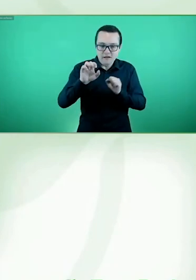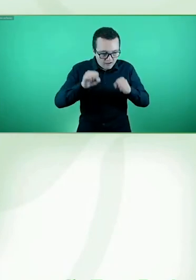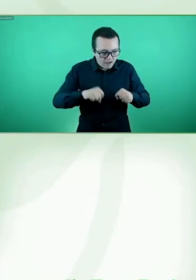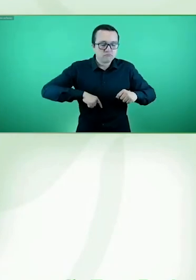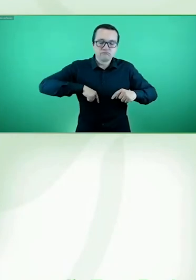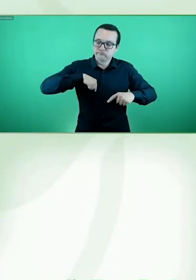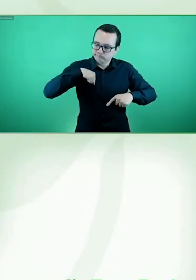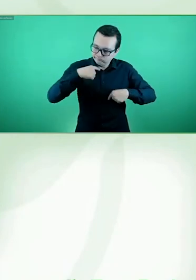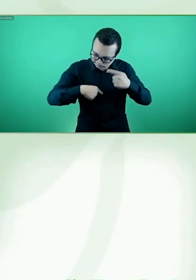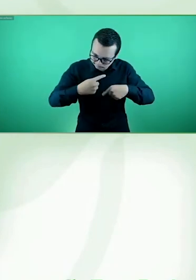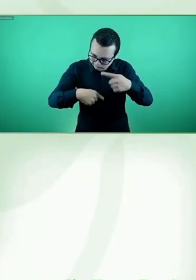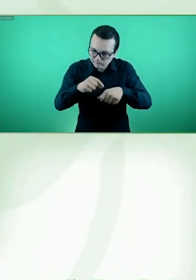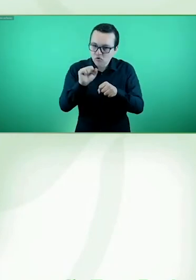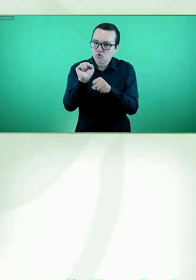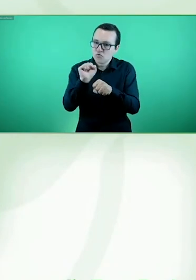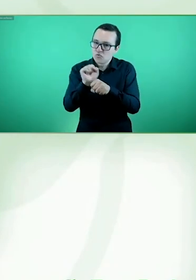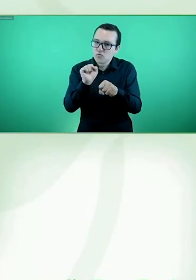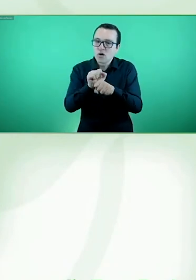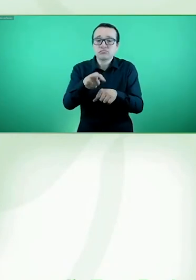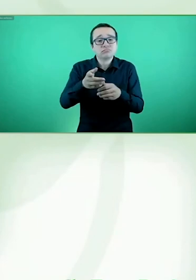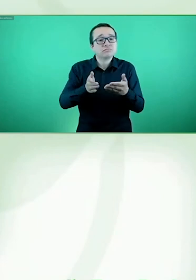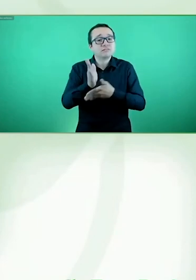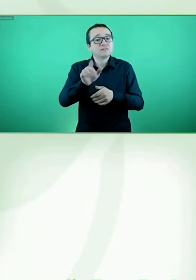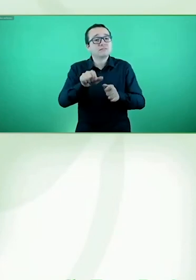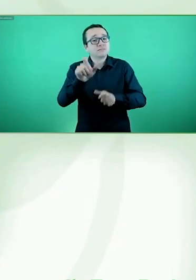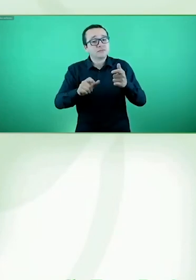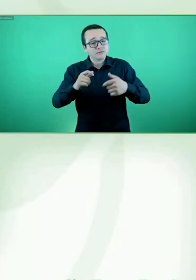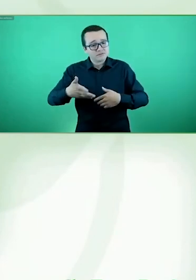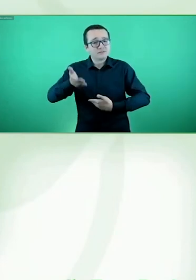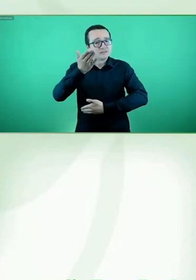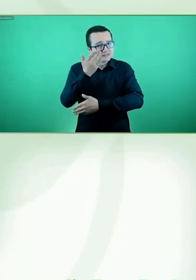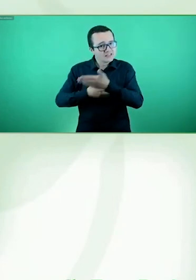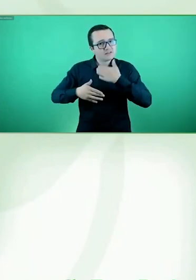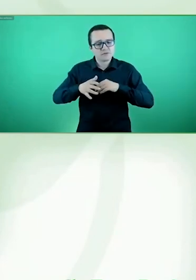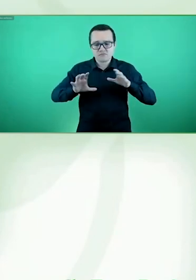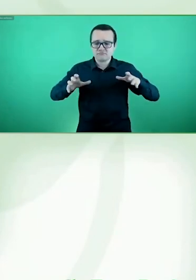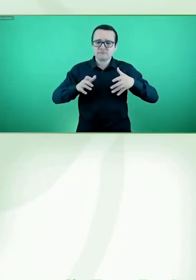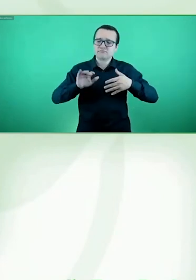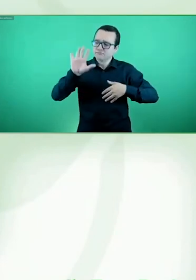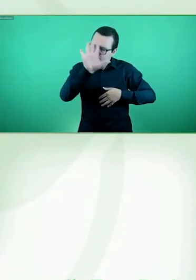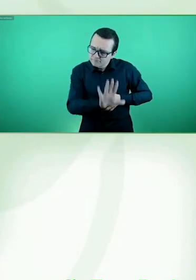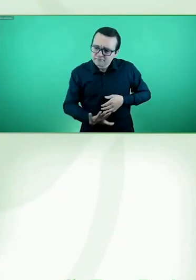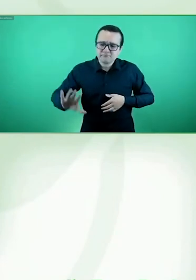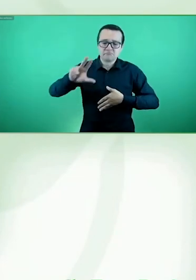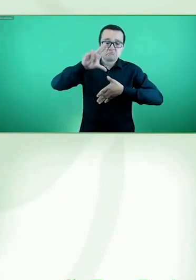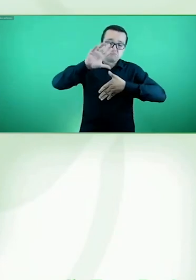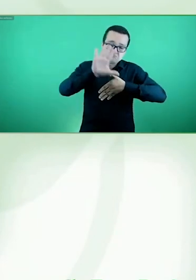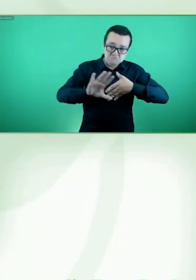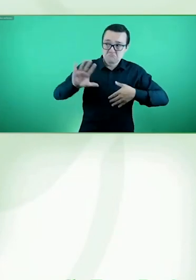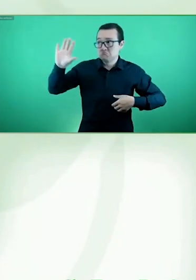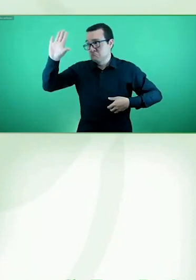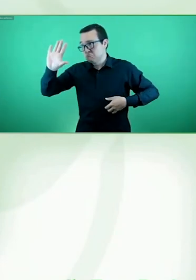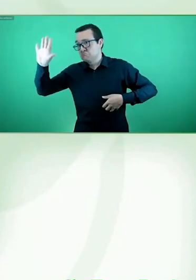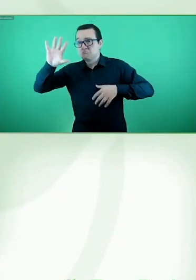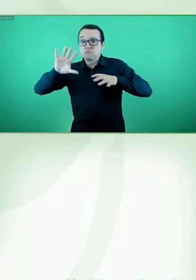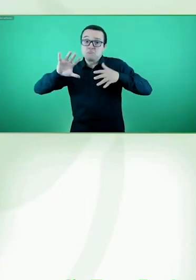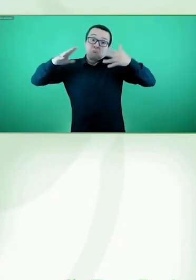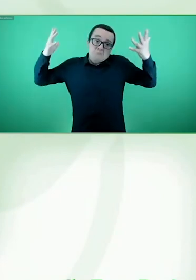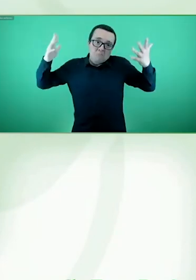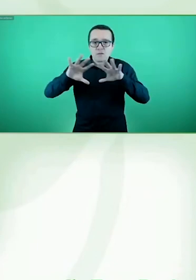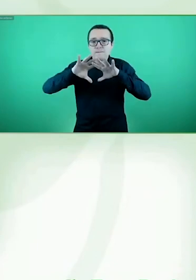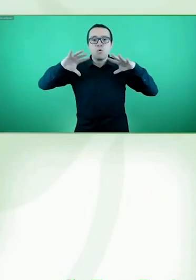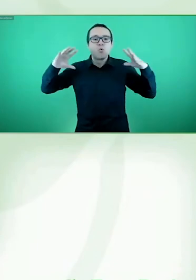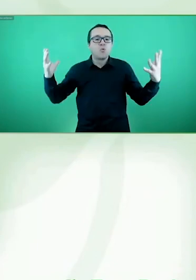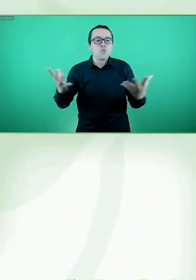los derechos de las personas con discapacidad en la región iberoamericana y en el mundo. ¿Por qué no? Vamos a ir